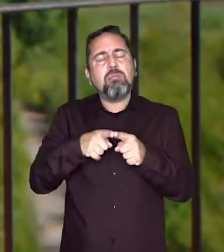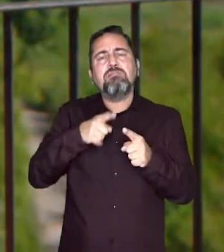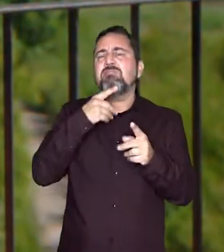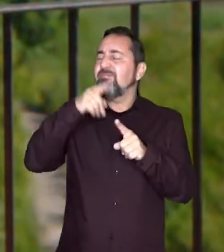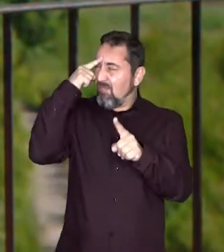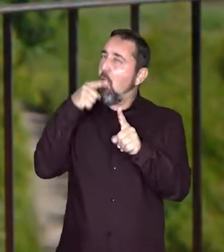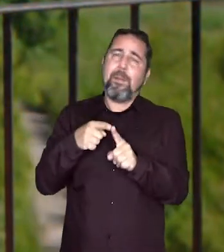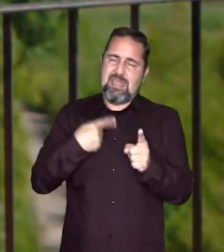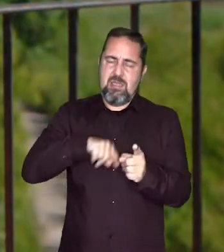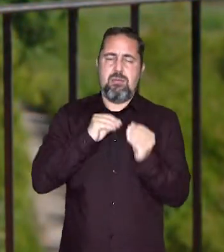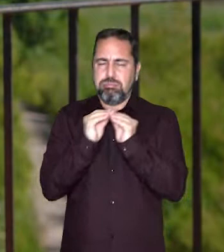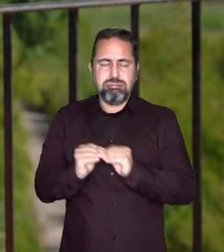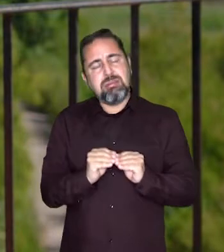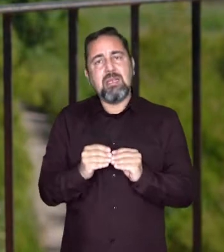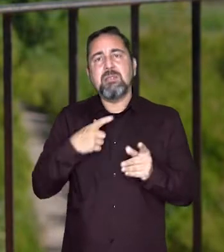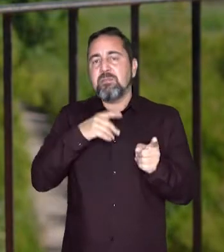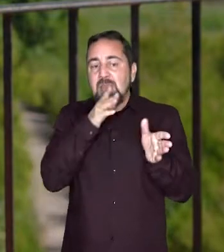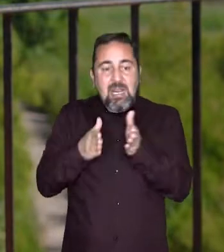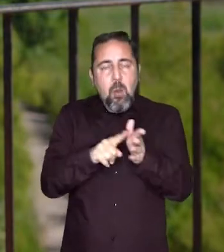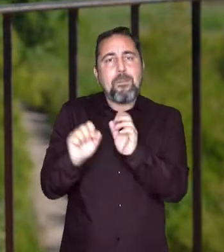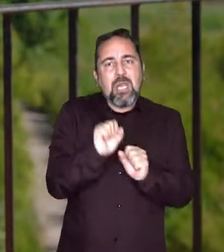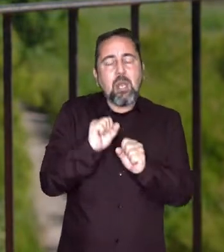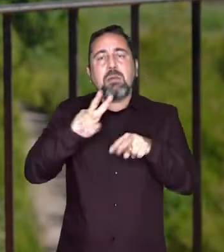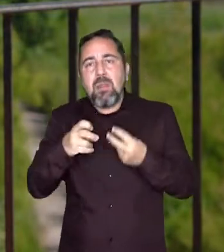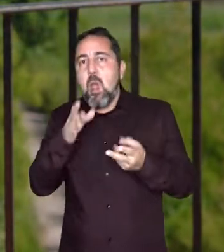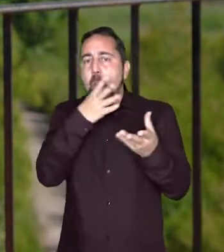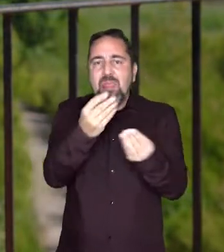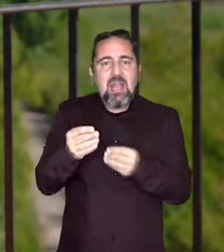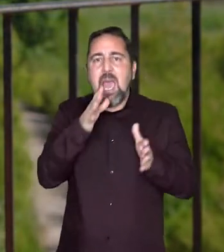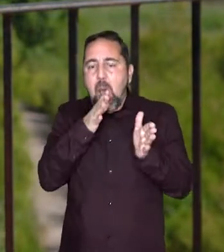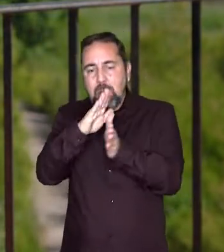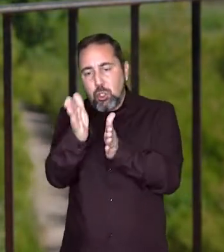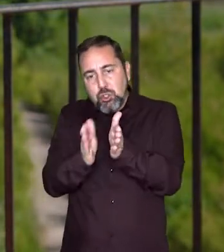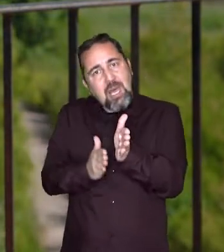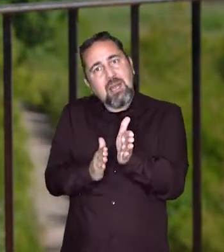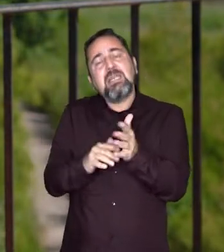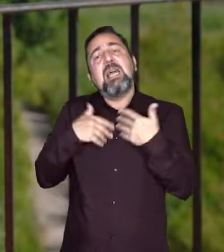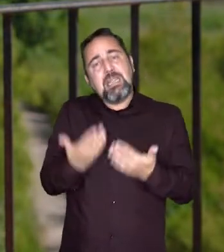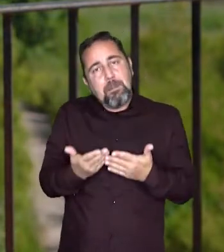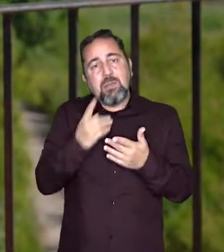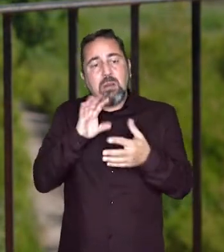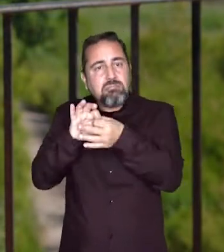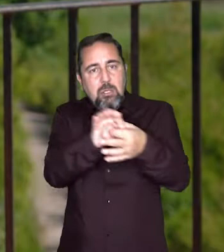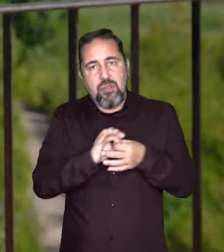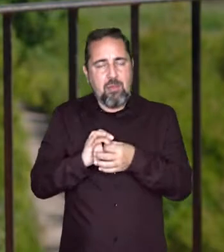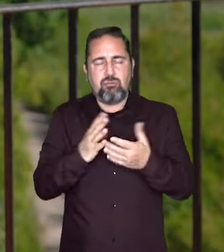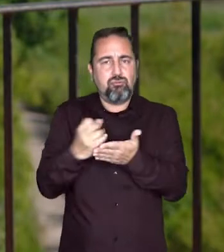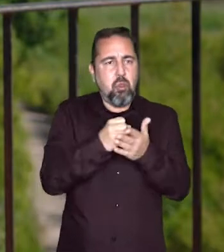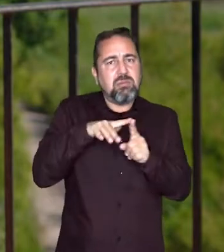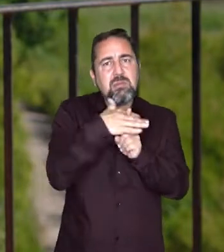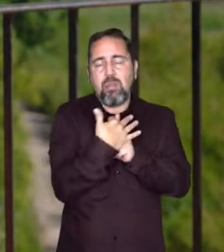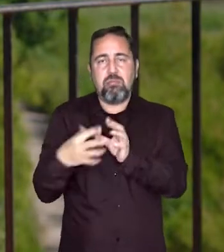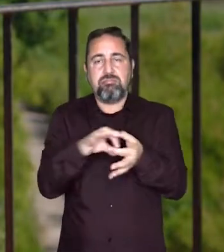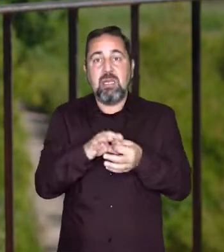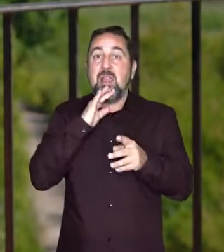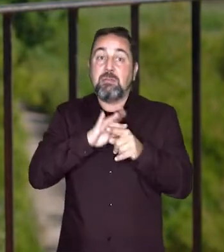El Plan Hidrológico es un instrumento cuyo objetivo es proteger y recuperar los ríos, los humedales, los acuíferos, las aguas costeras, así como los